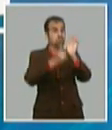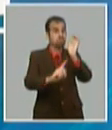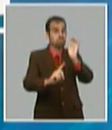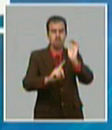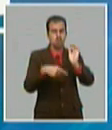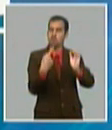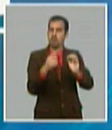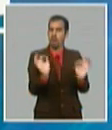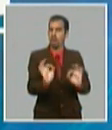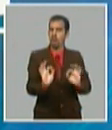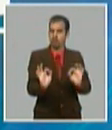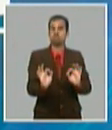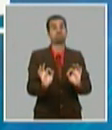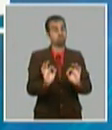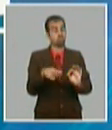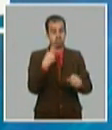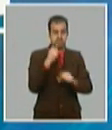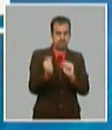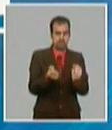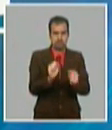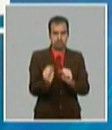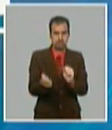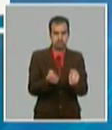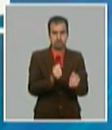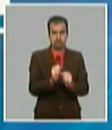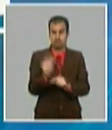y que íbamos a un segundo periodo especial